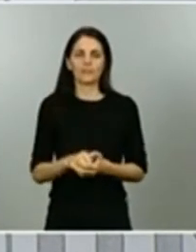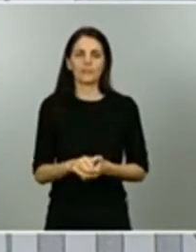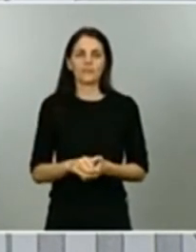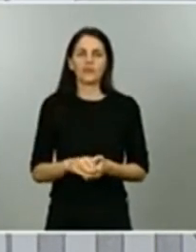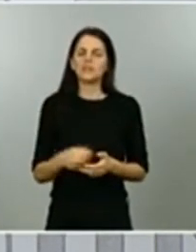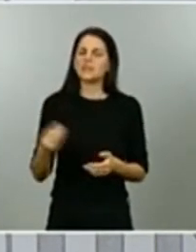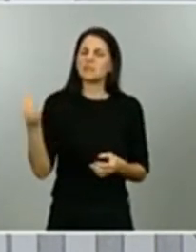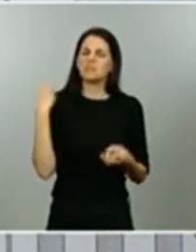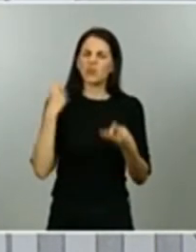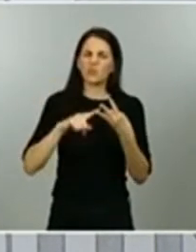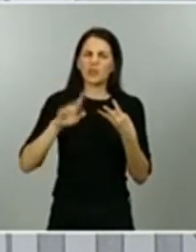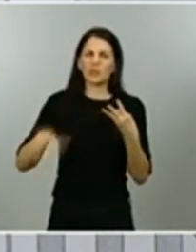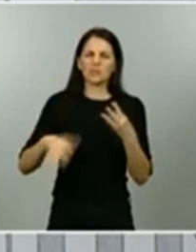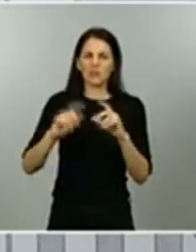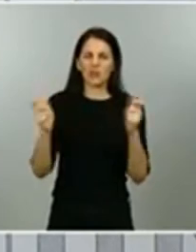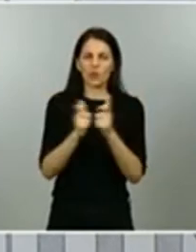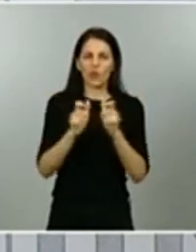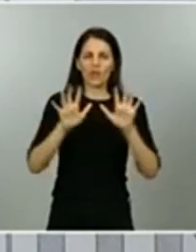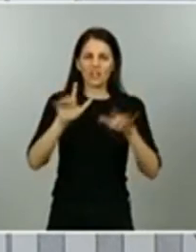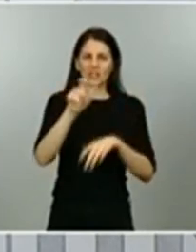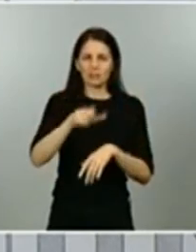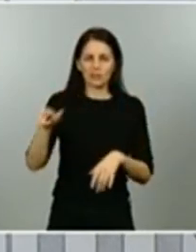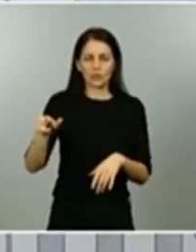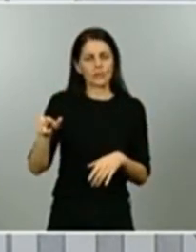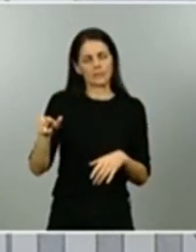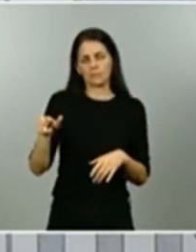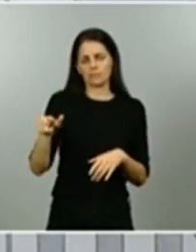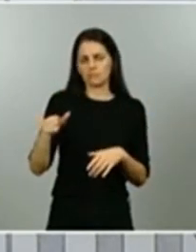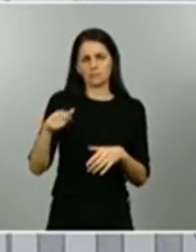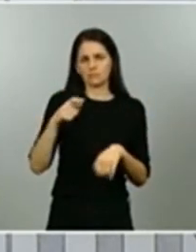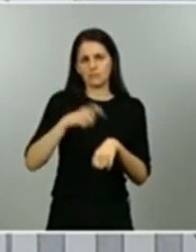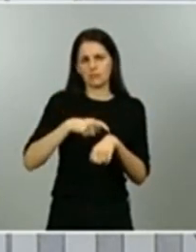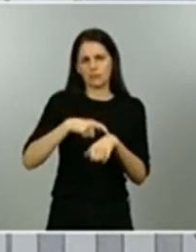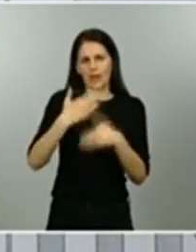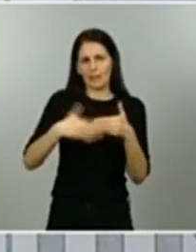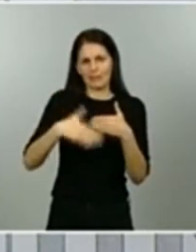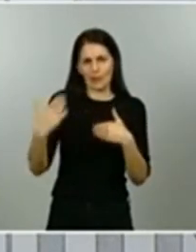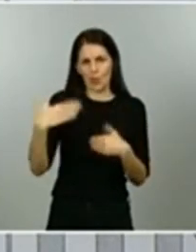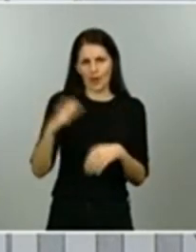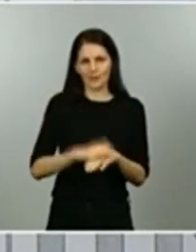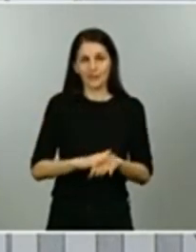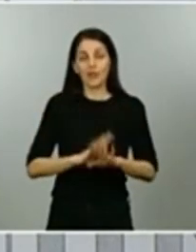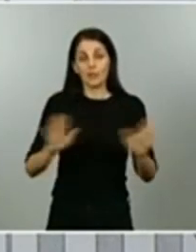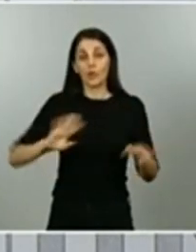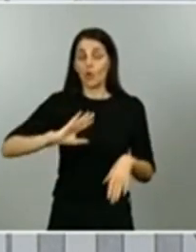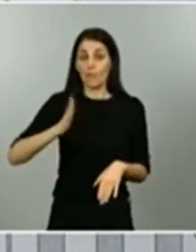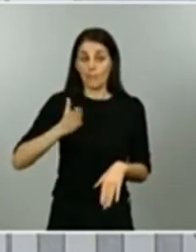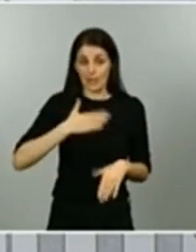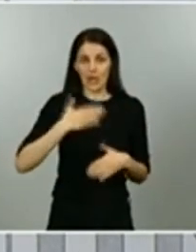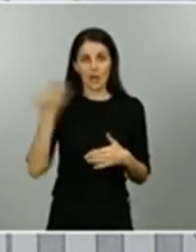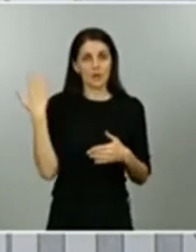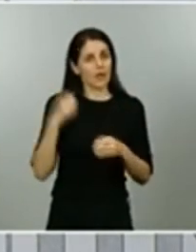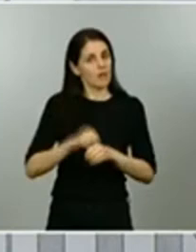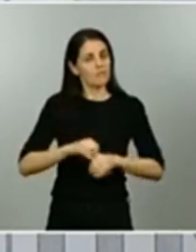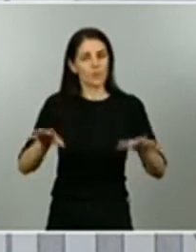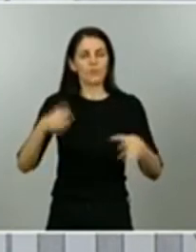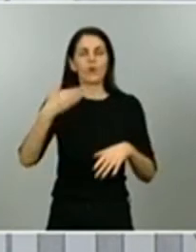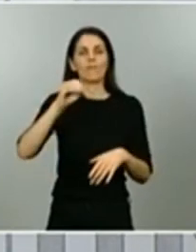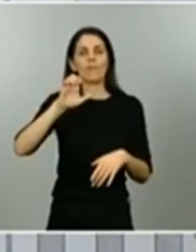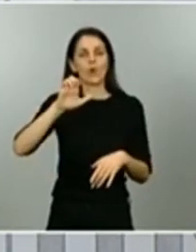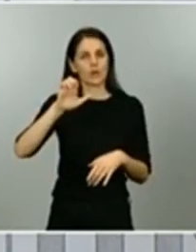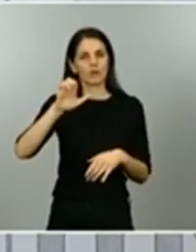no tienen límite de tiempo de todas formas mañana tendrán ustedes todo el detalle de la orden publicada en el Boletín Oficial del Estado y también